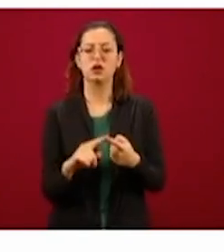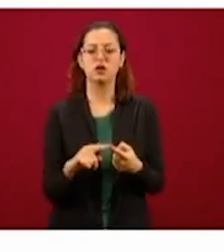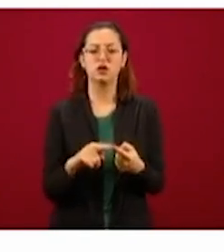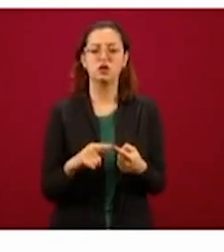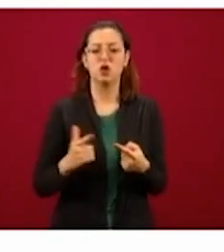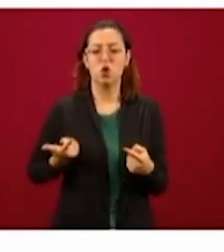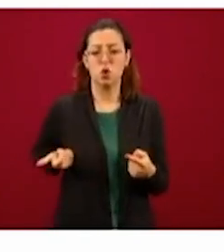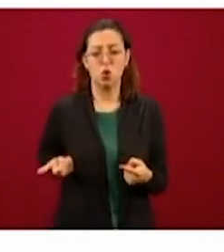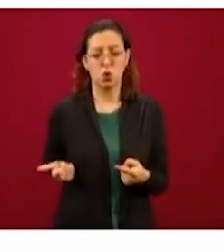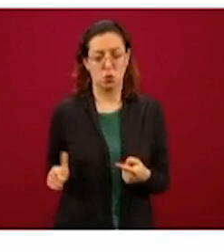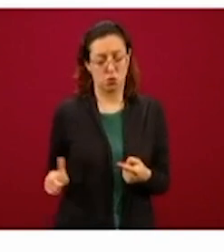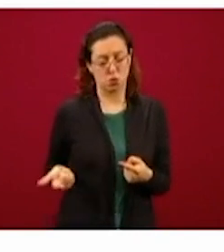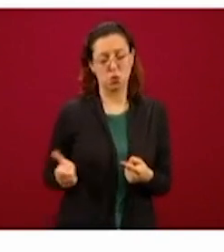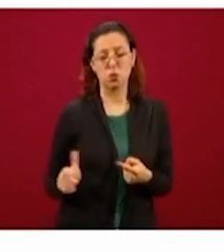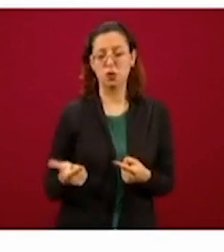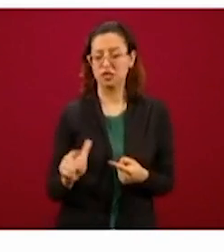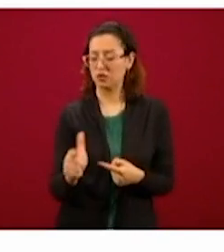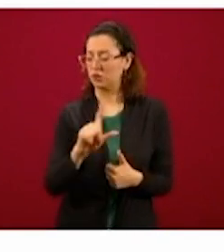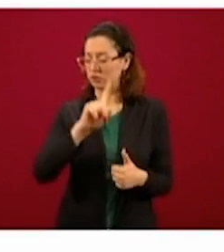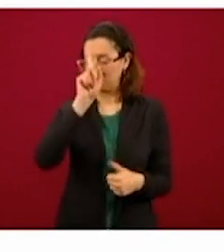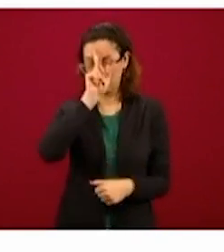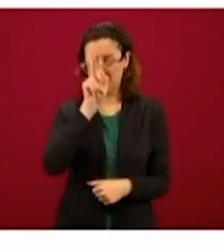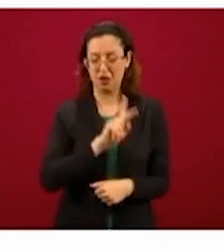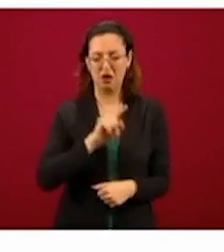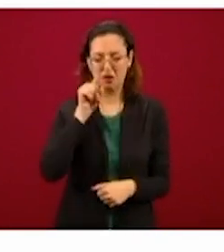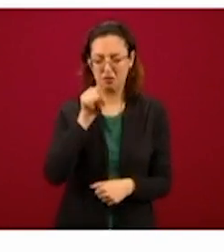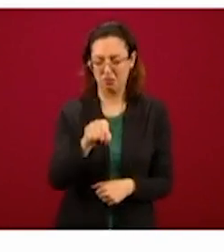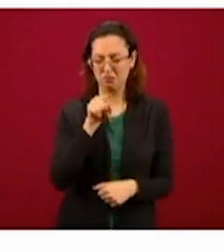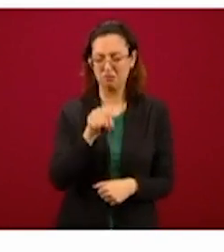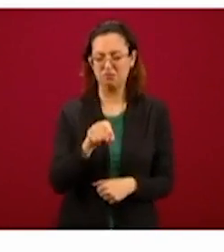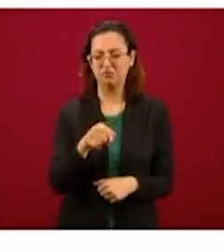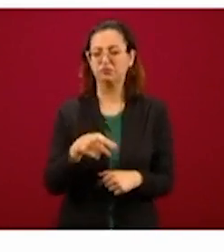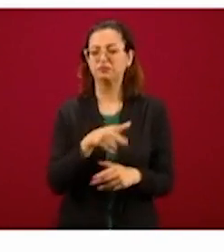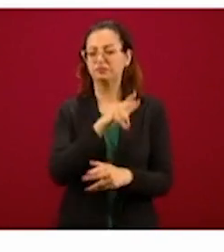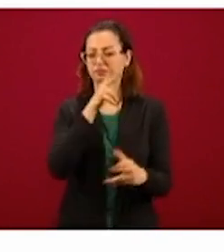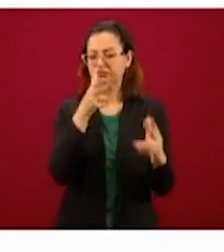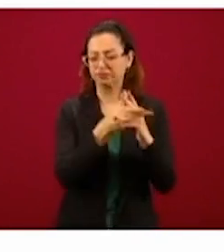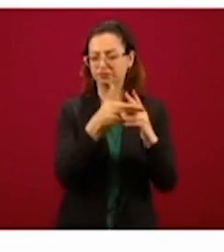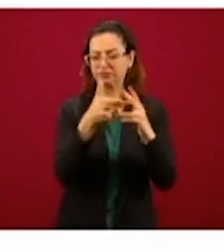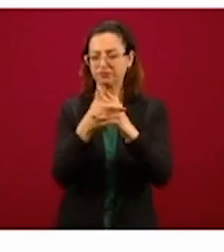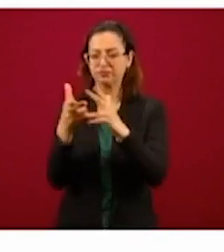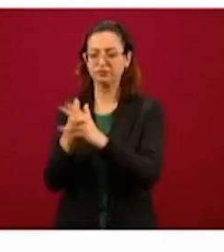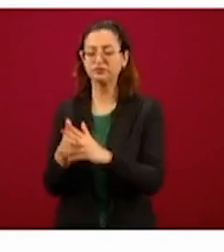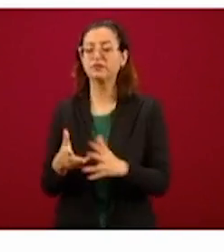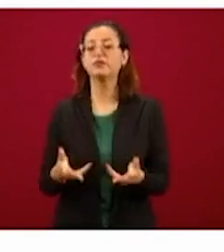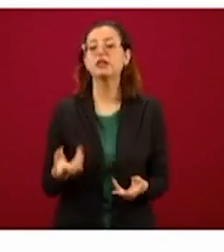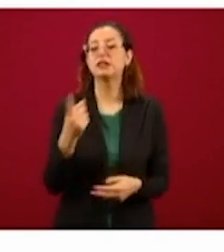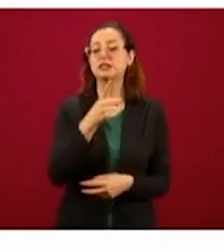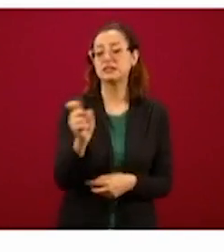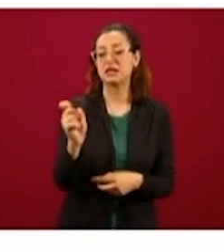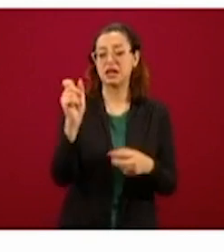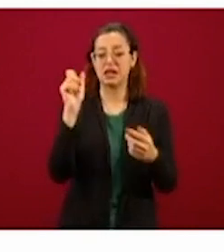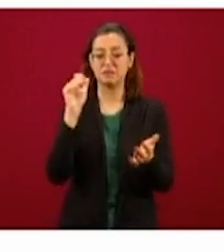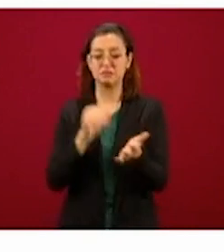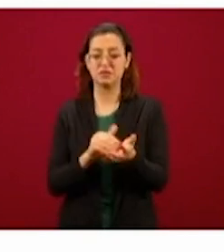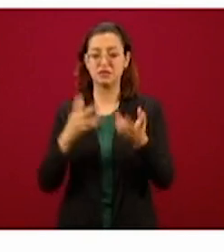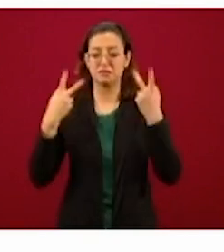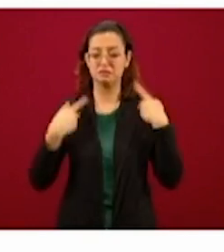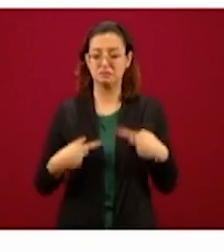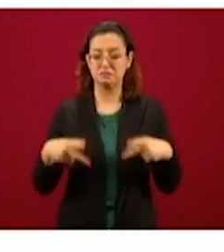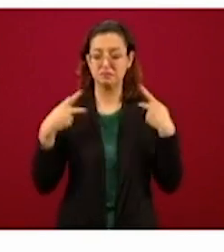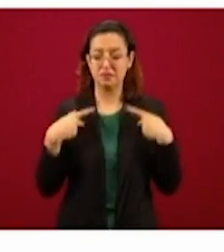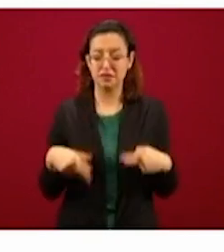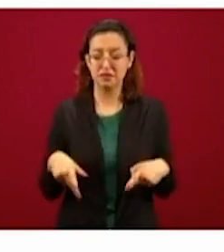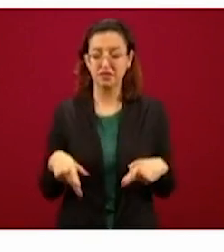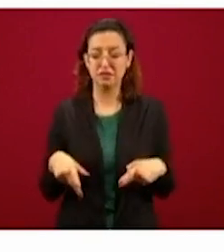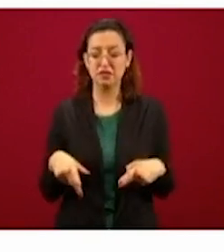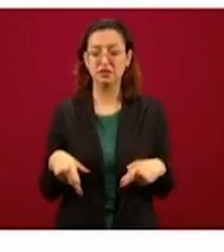tiene el primer lugar. La tasa por cada 100.000 habitantes, que es la más